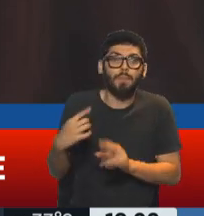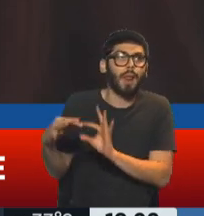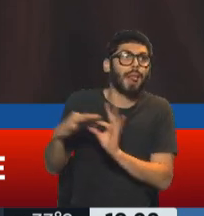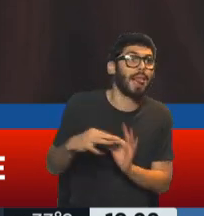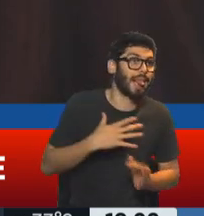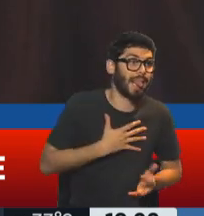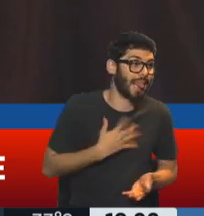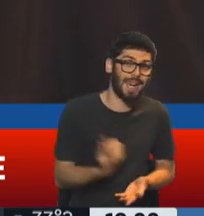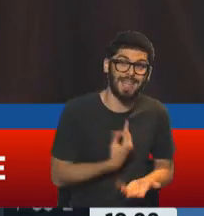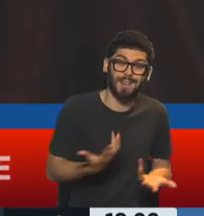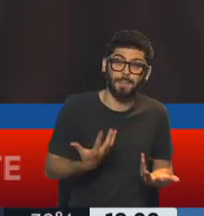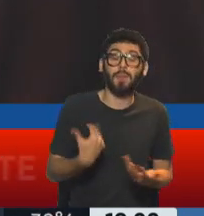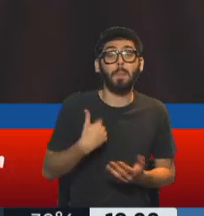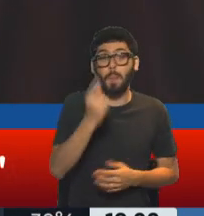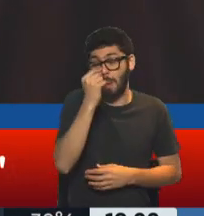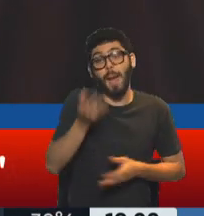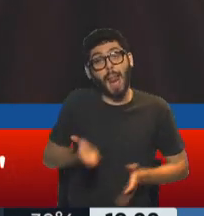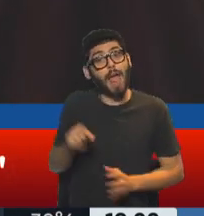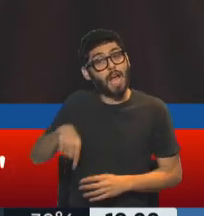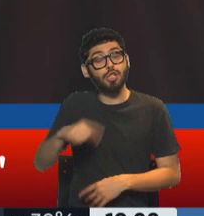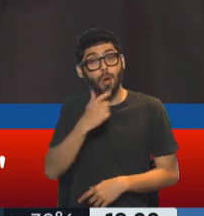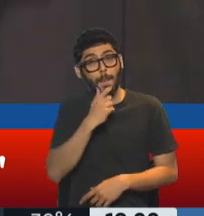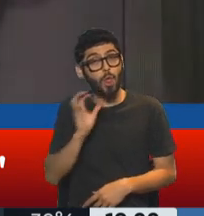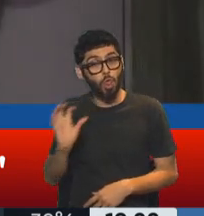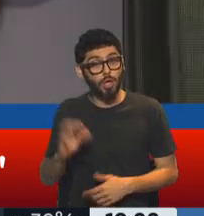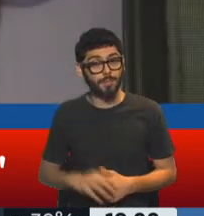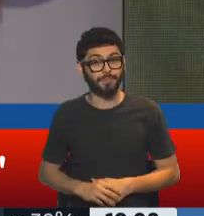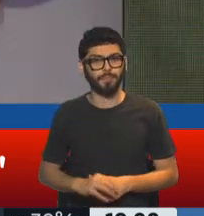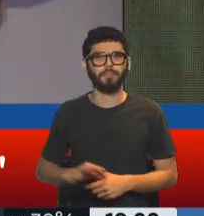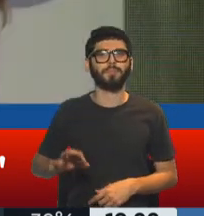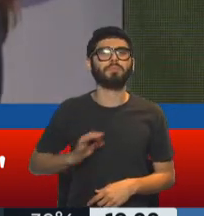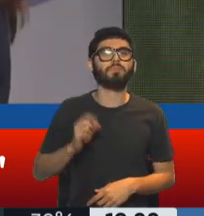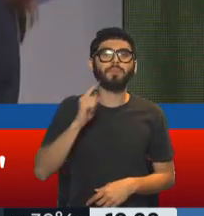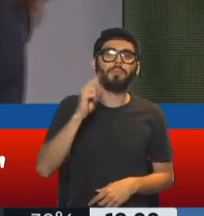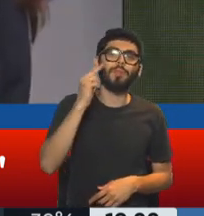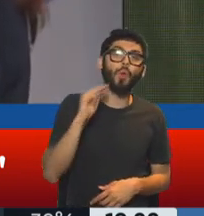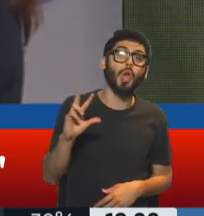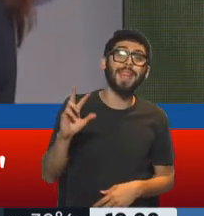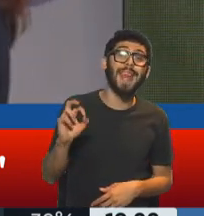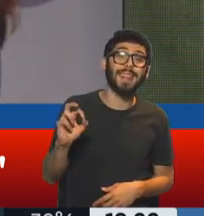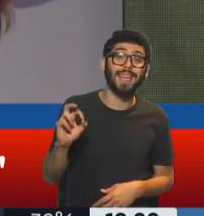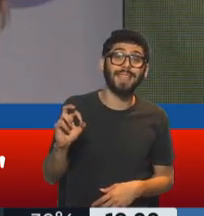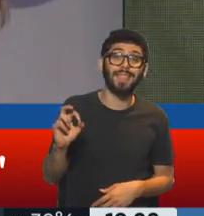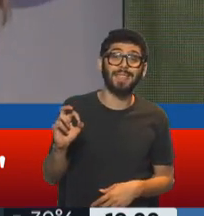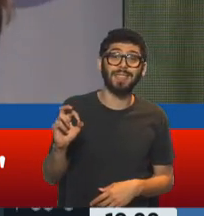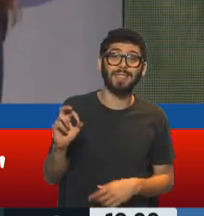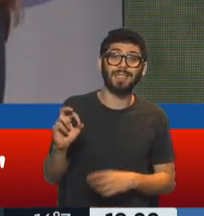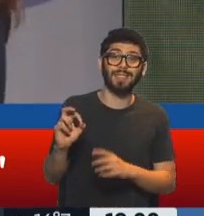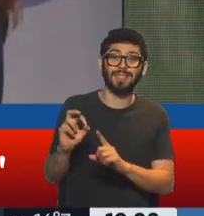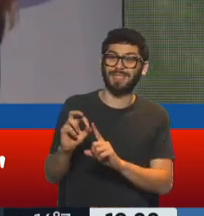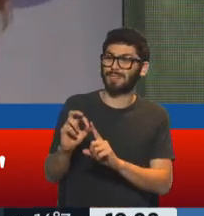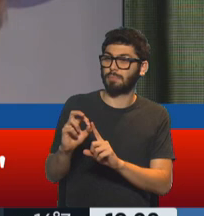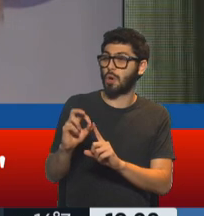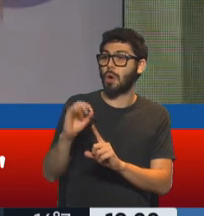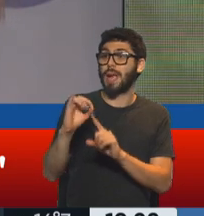Mi padre es mendocino, mi padre nació en esta provincia, en 1930, apenas dos años antes que Kino,